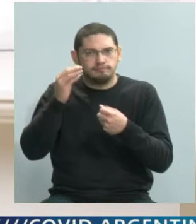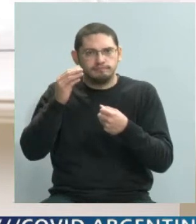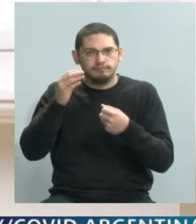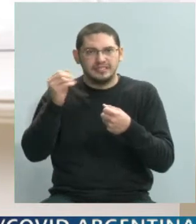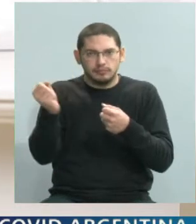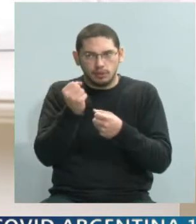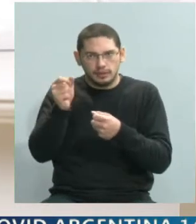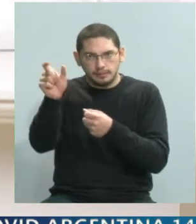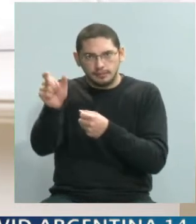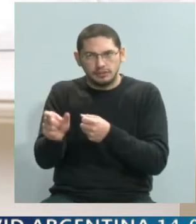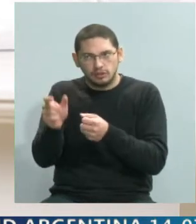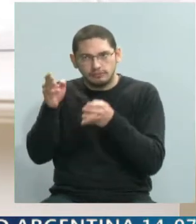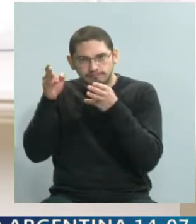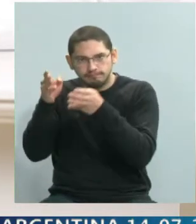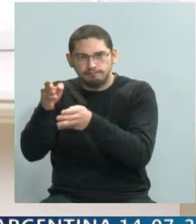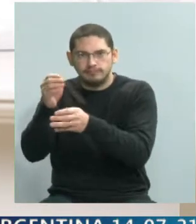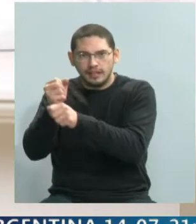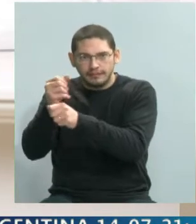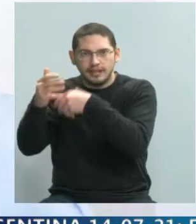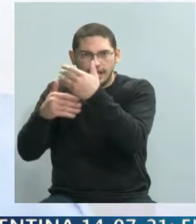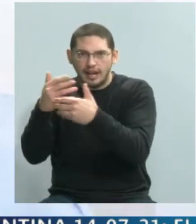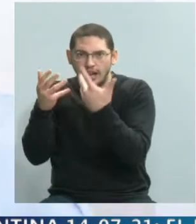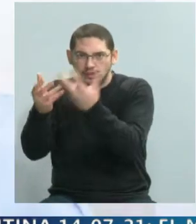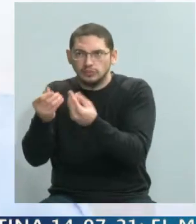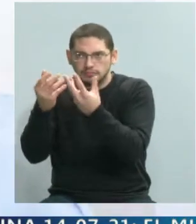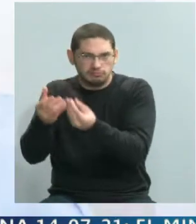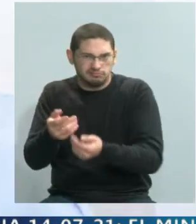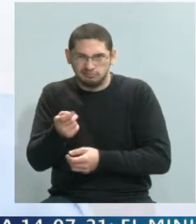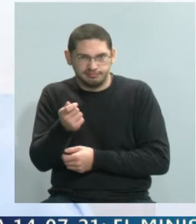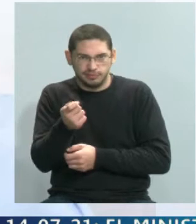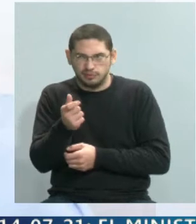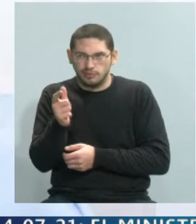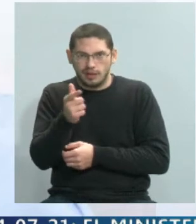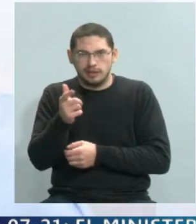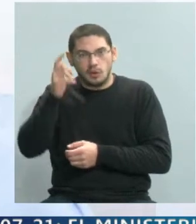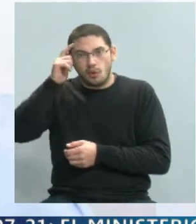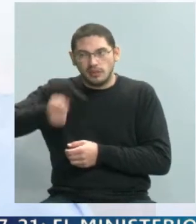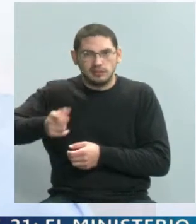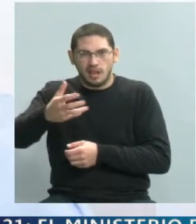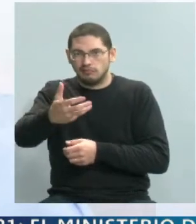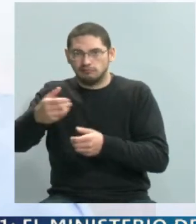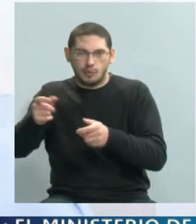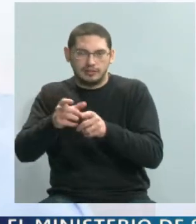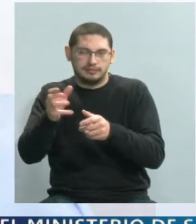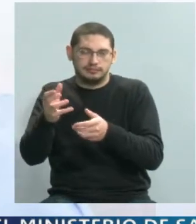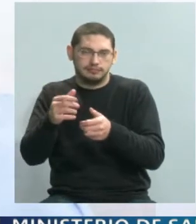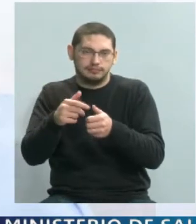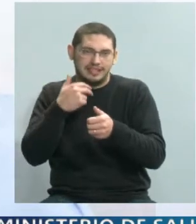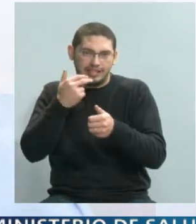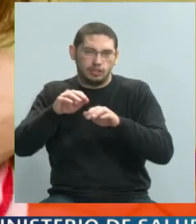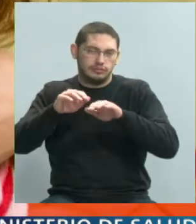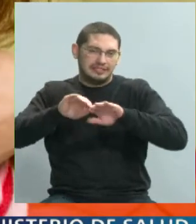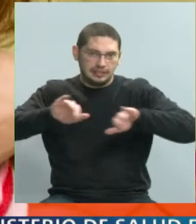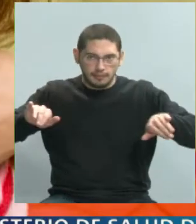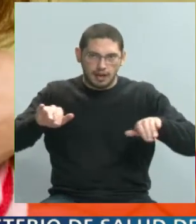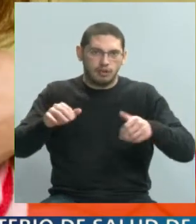esa mamá o con ese papá. Normalmente interviene la justicia, se los separa y eso por ahí es la gran